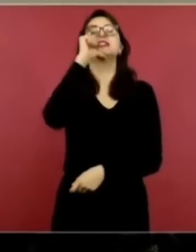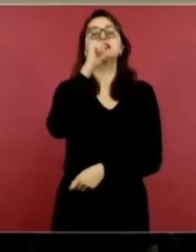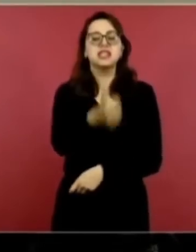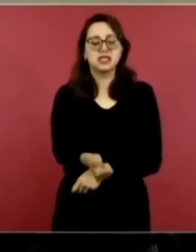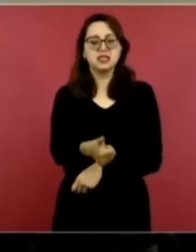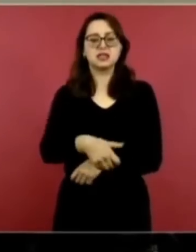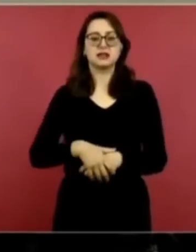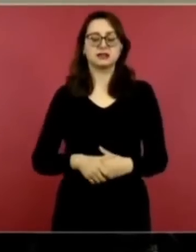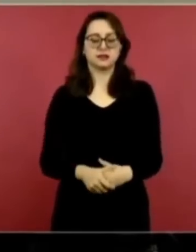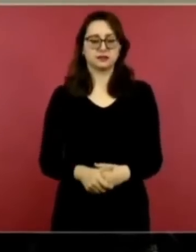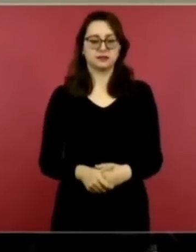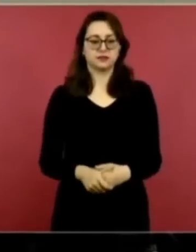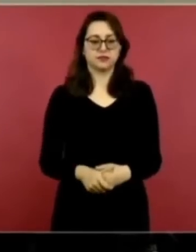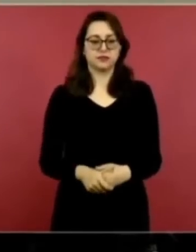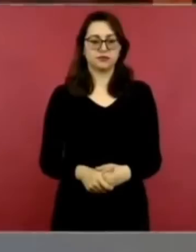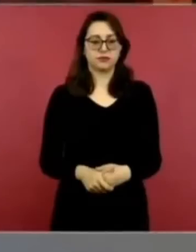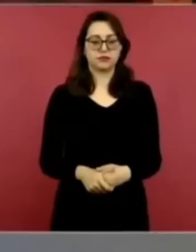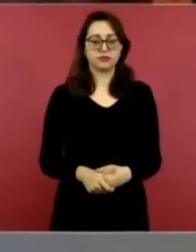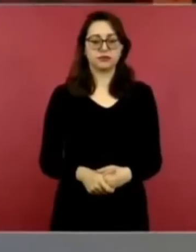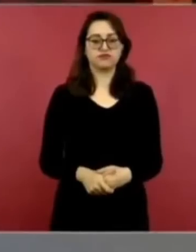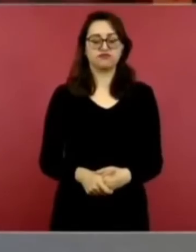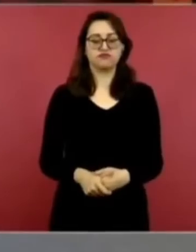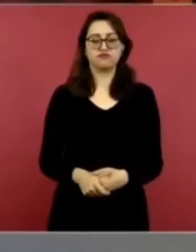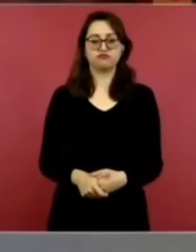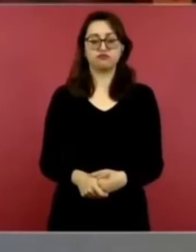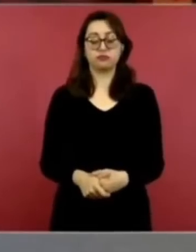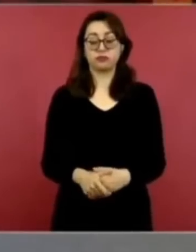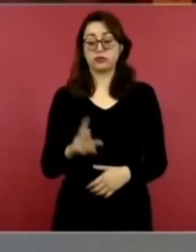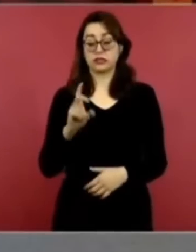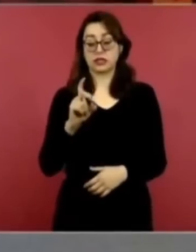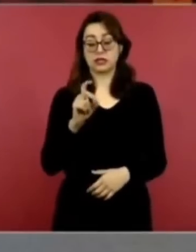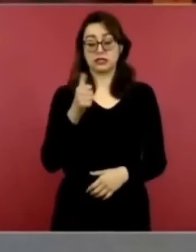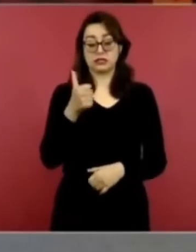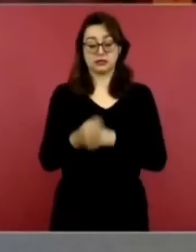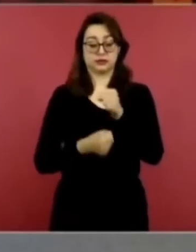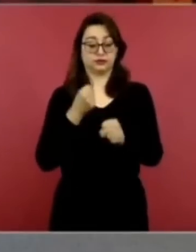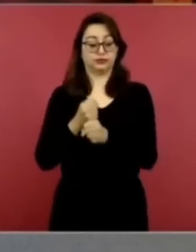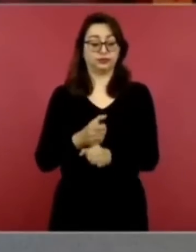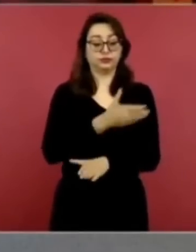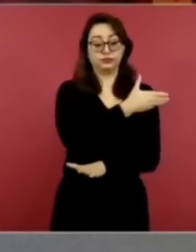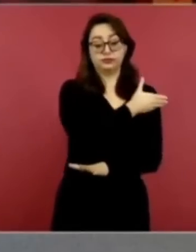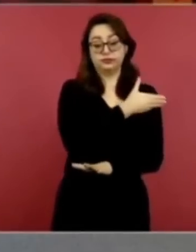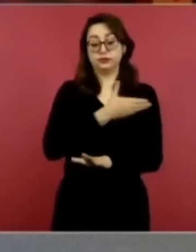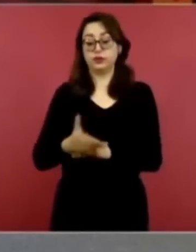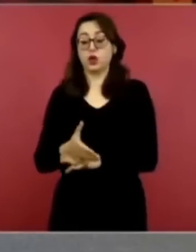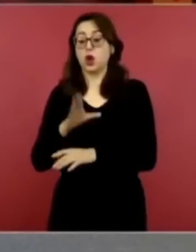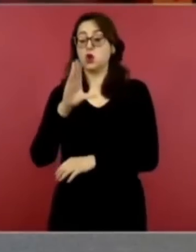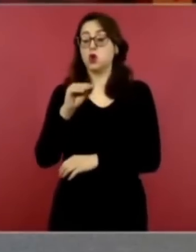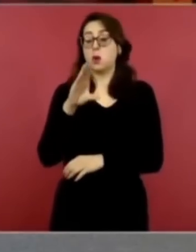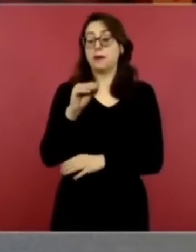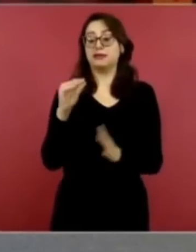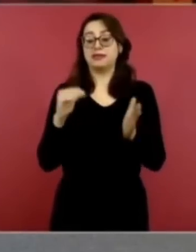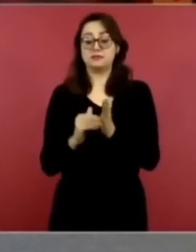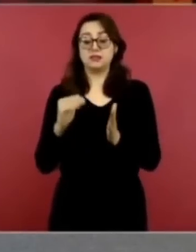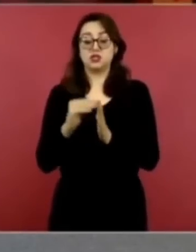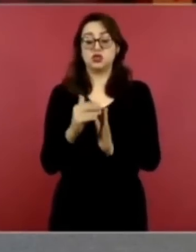En 36 años se concesionaron 90 millones de hectáreas, es decir,